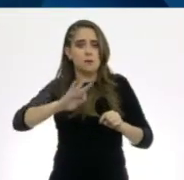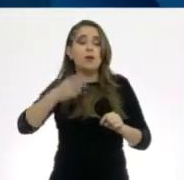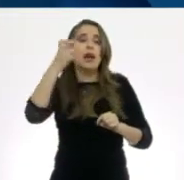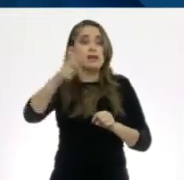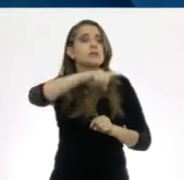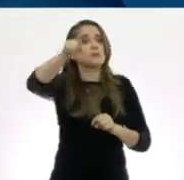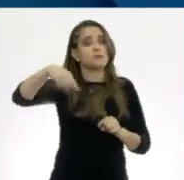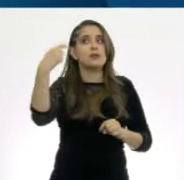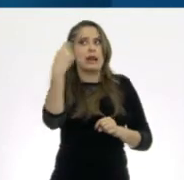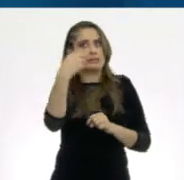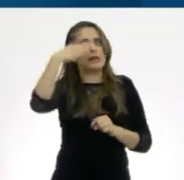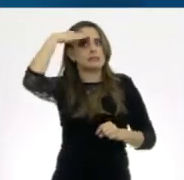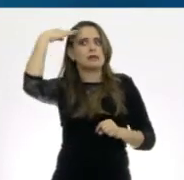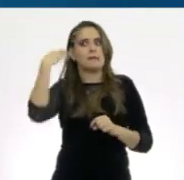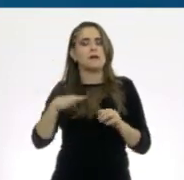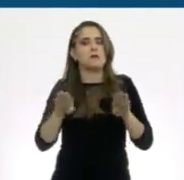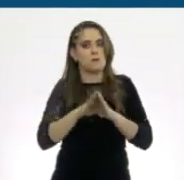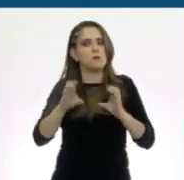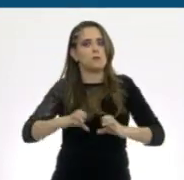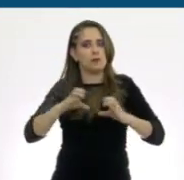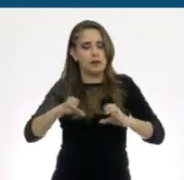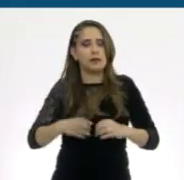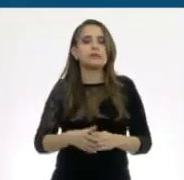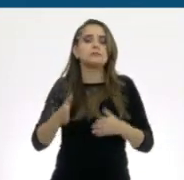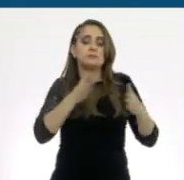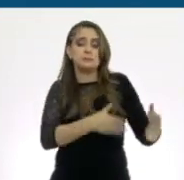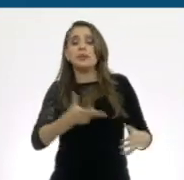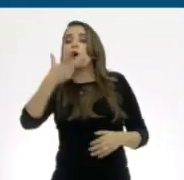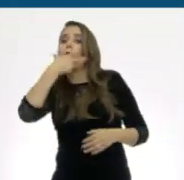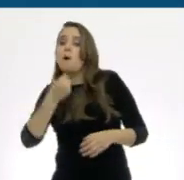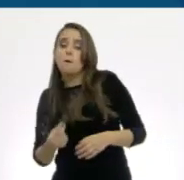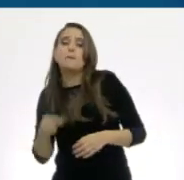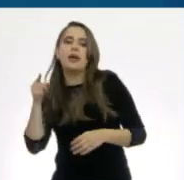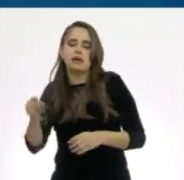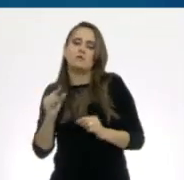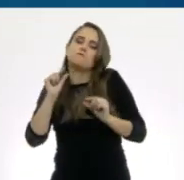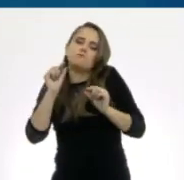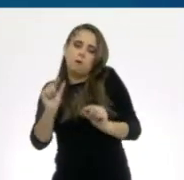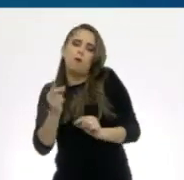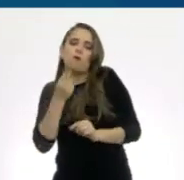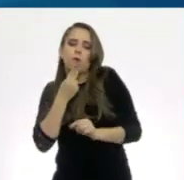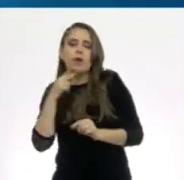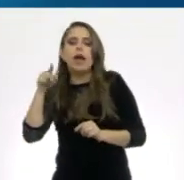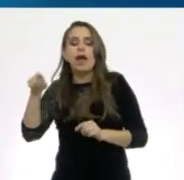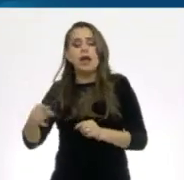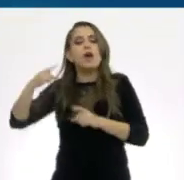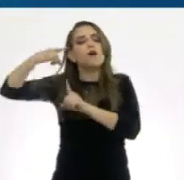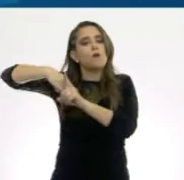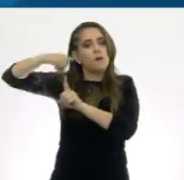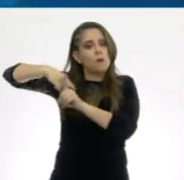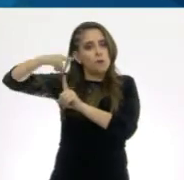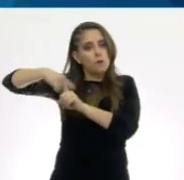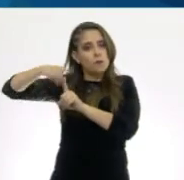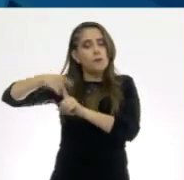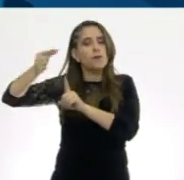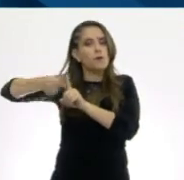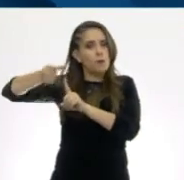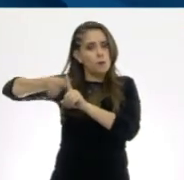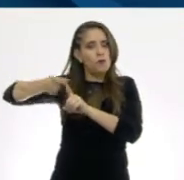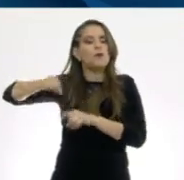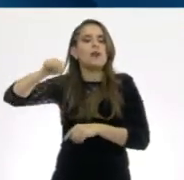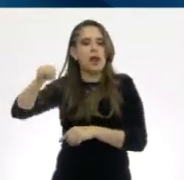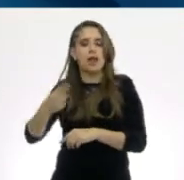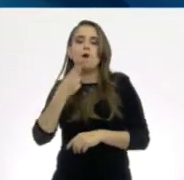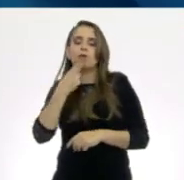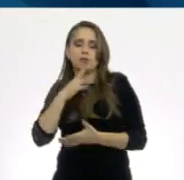con causa. Para los hombres la variedad no es tan amplia, uno de ellos es el condón masculino, el anticonceptivo más utilizado en